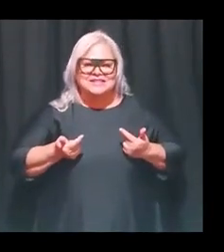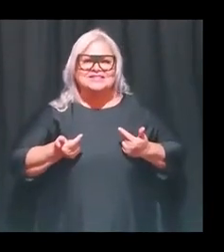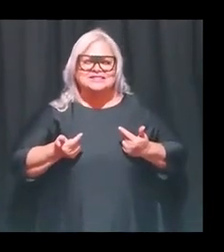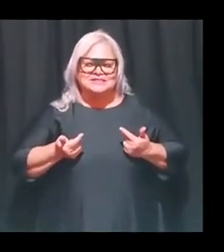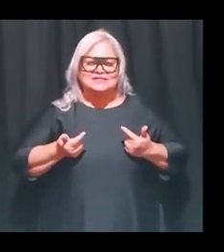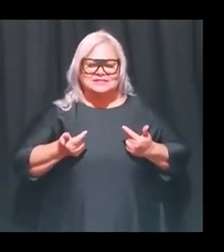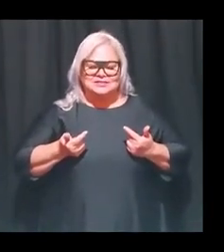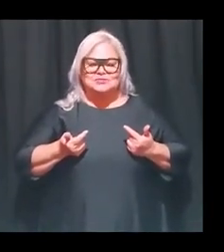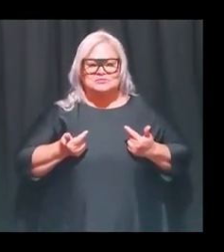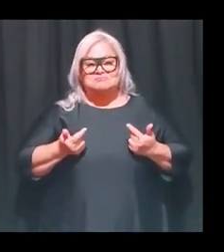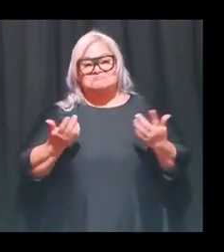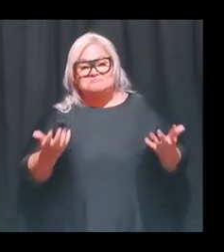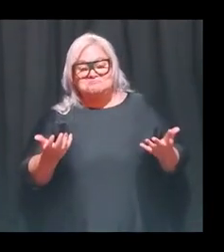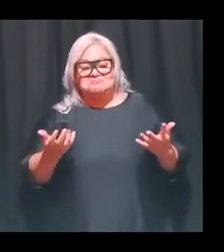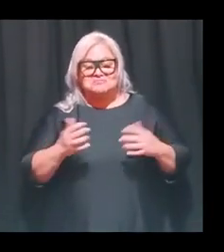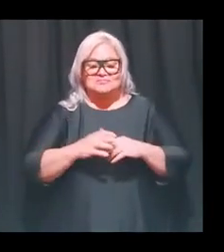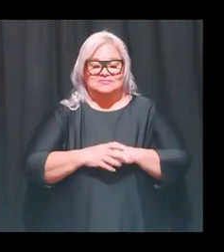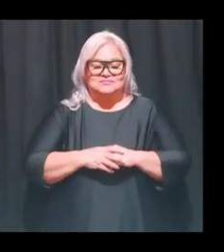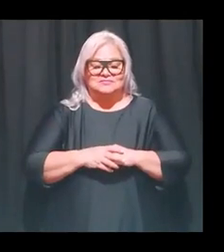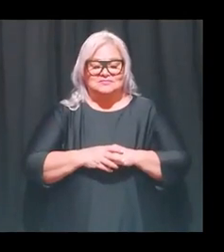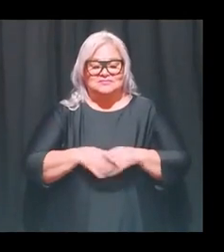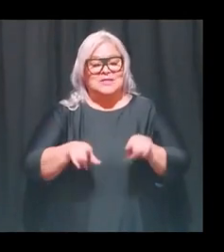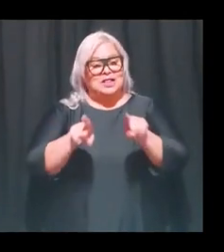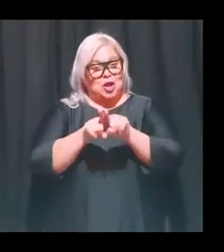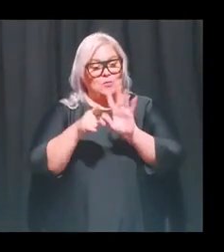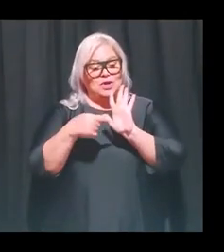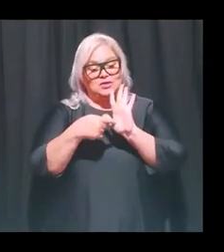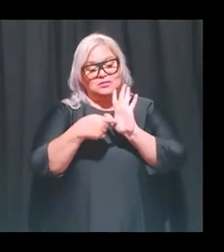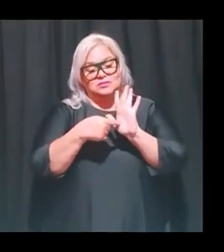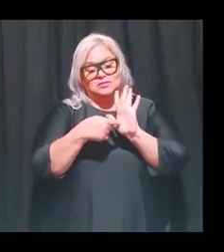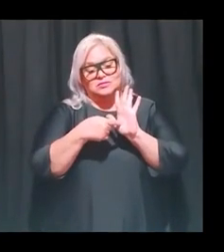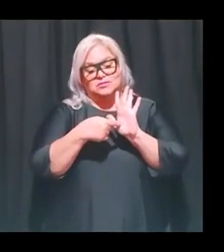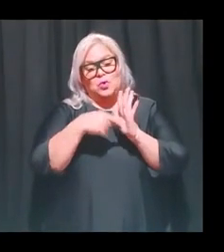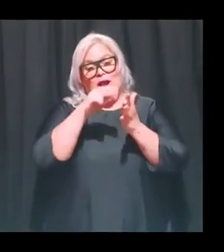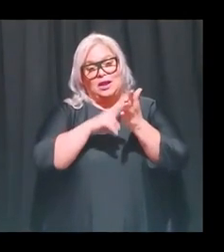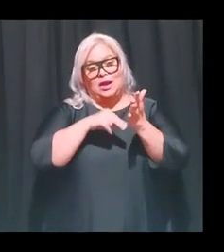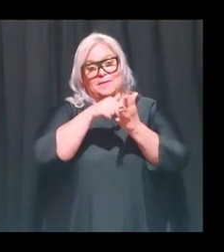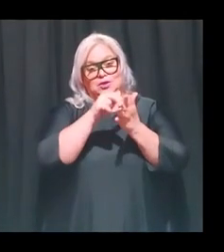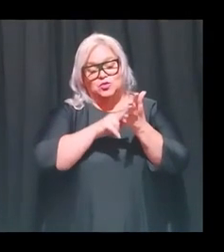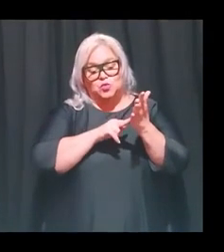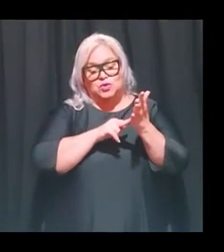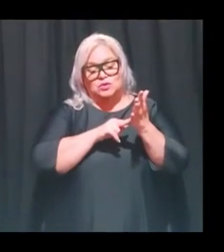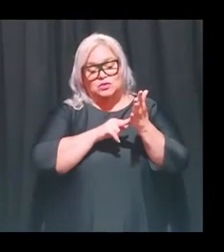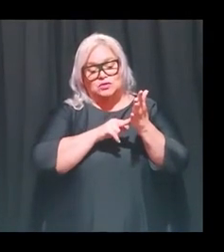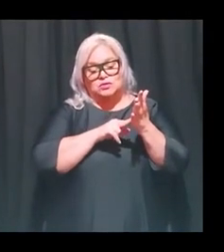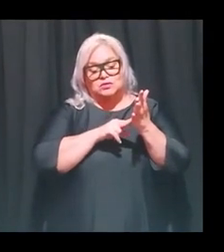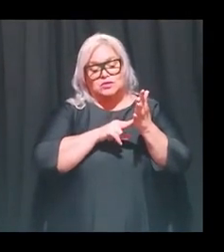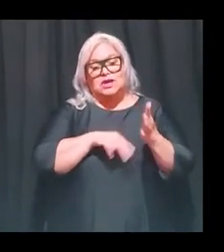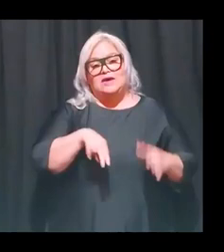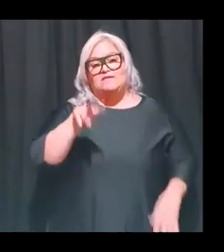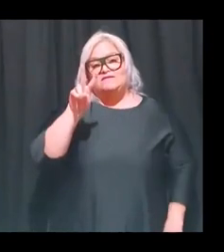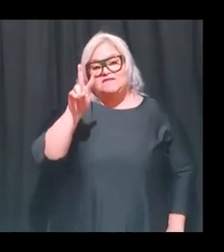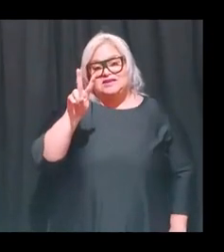Y pues entonces acá también les voy a mostrar, esto es una pintura de Vincent Van Gogh